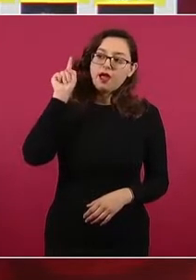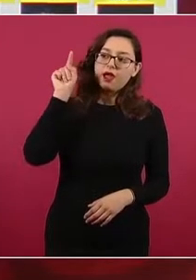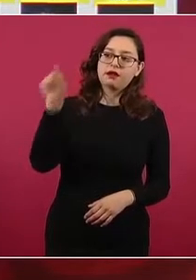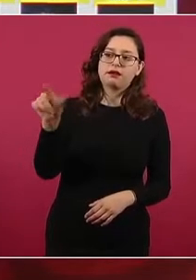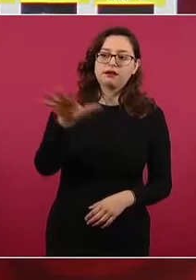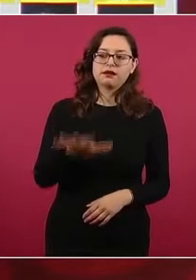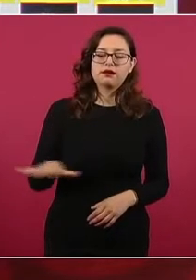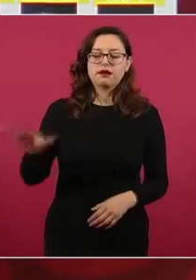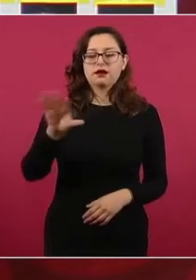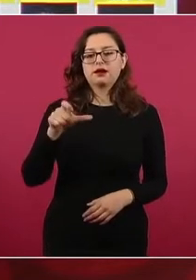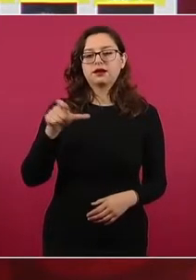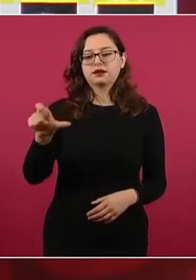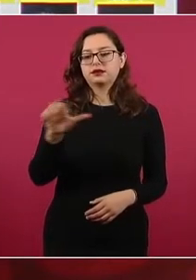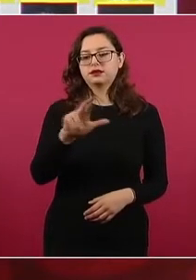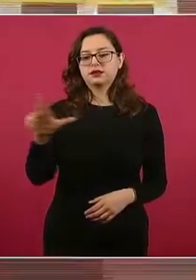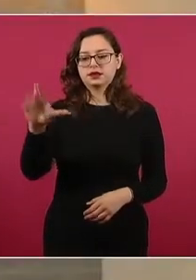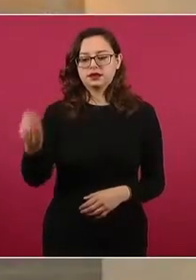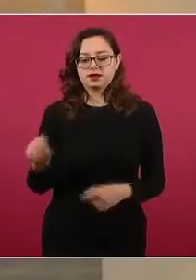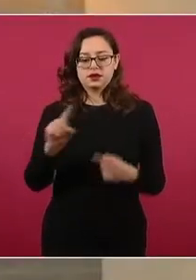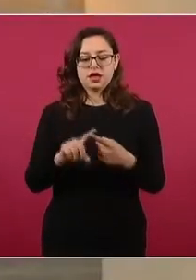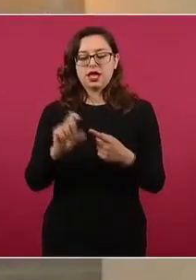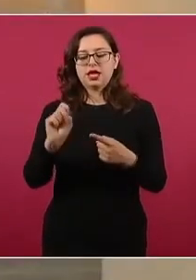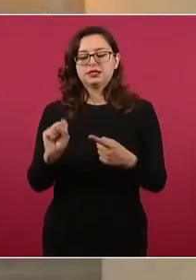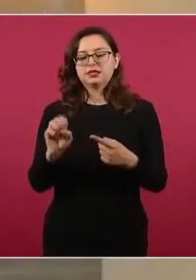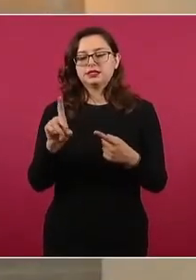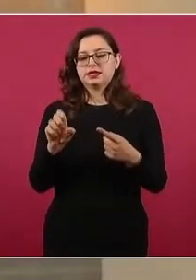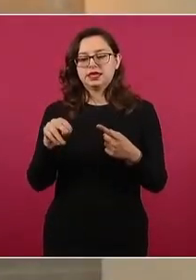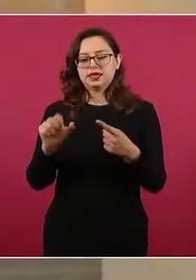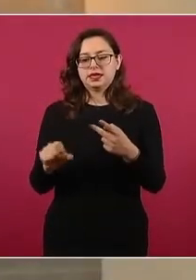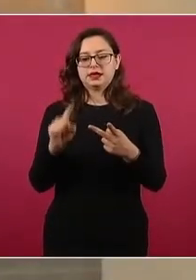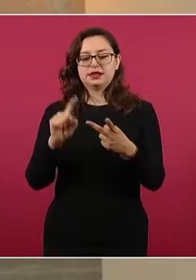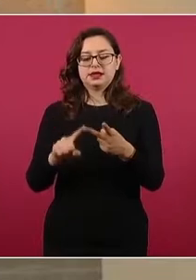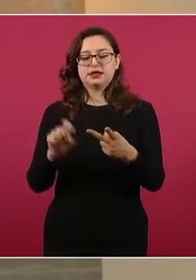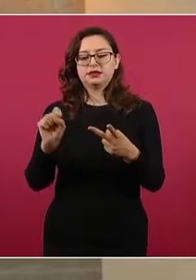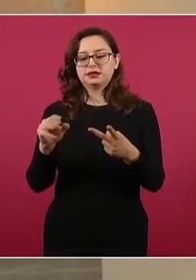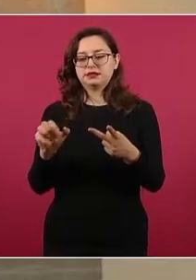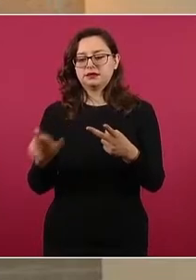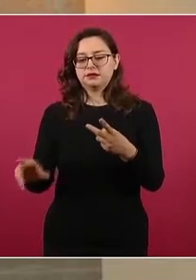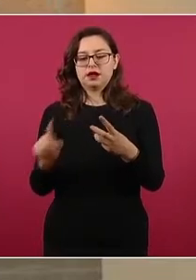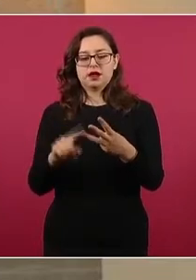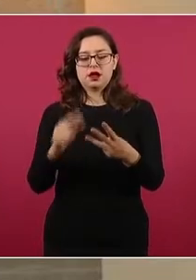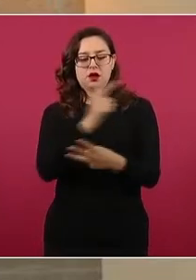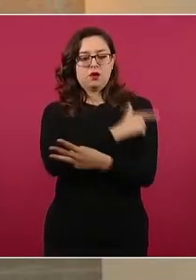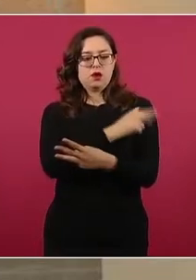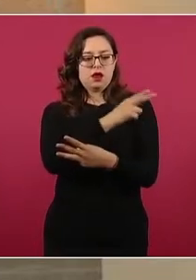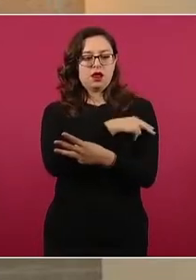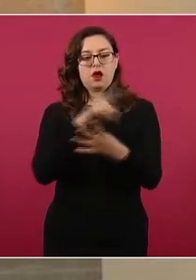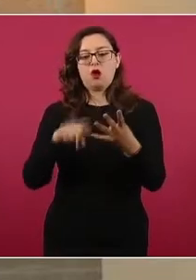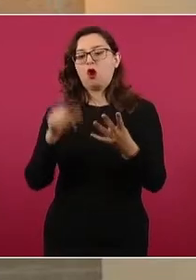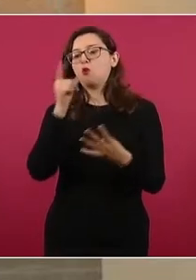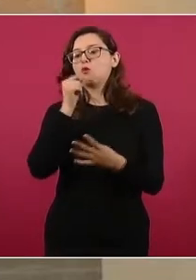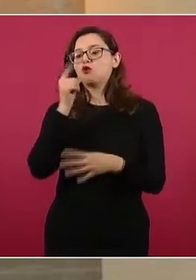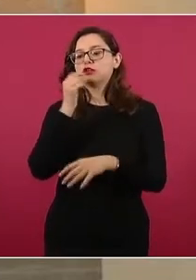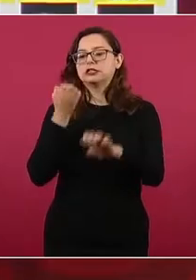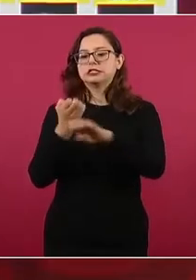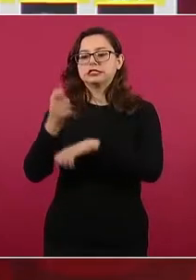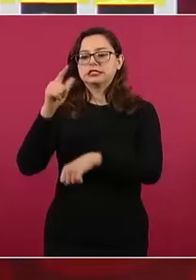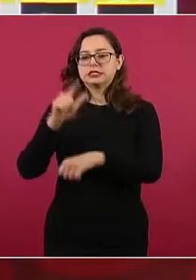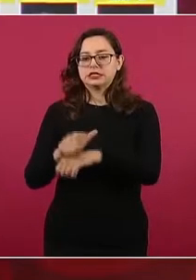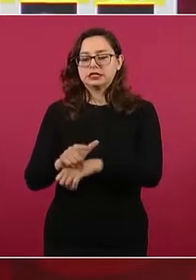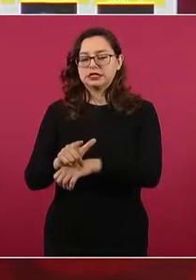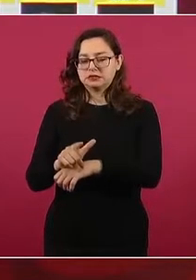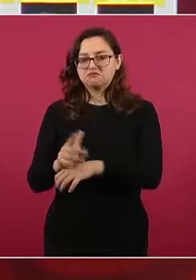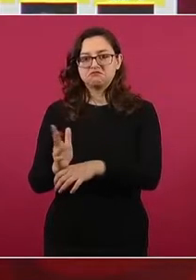de la Secretaría de la Marina, Guardia Nacional y las policías estatal y municipal, lograron la detención en flagrancia de 26